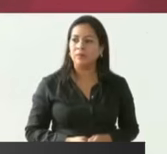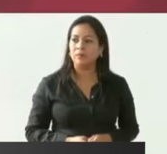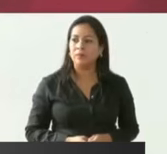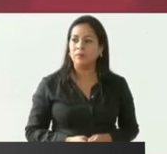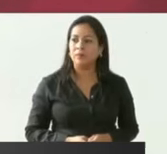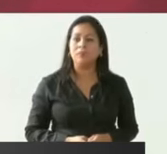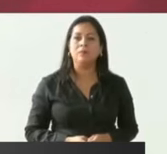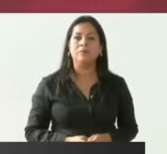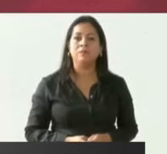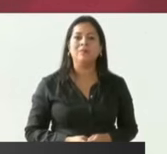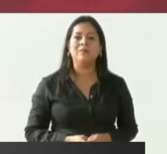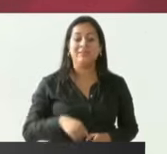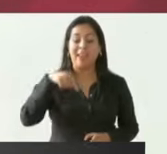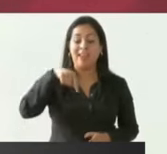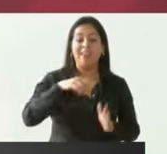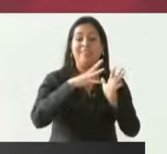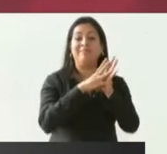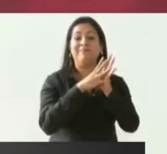de Guerrero